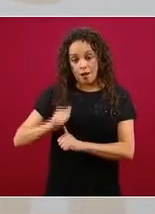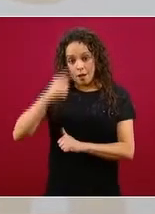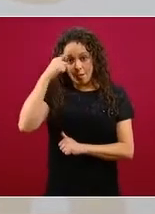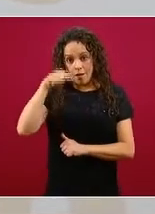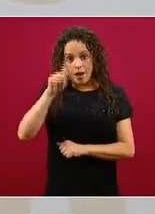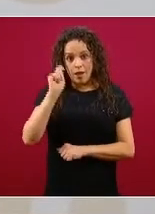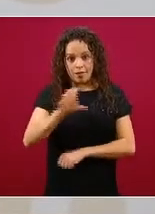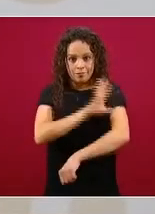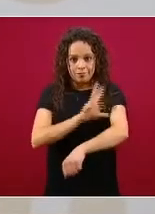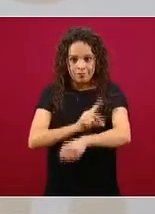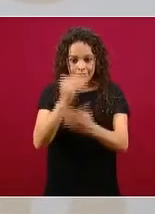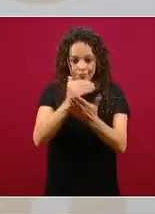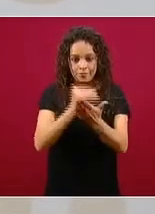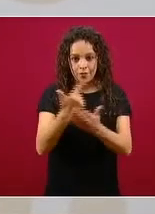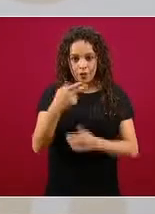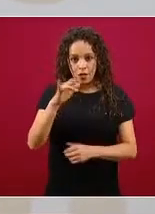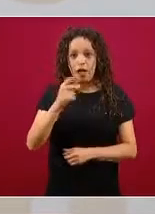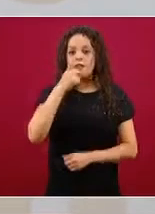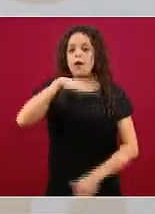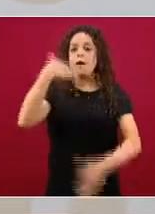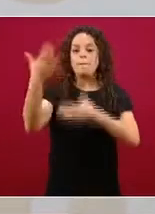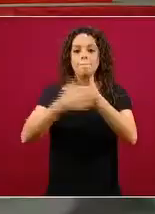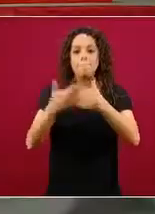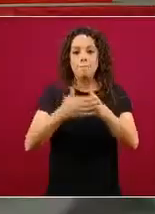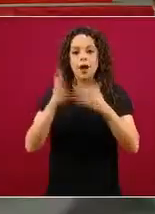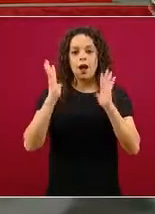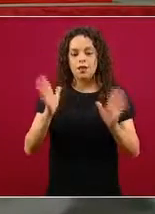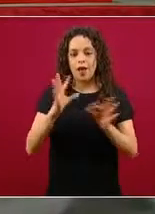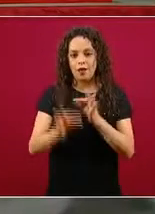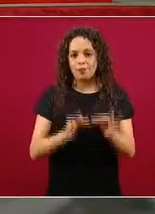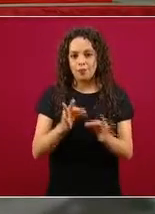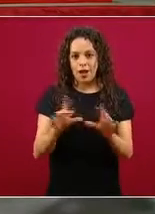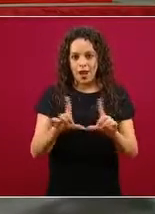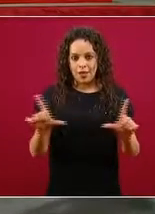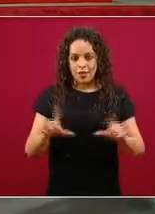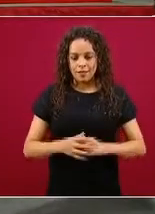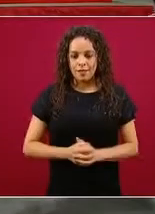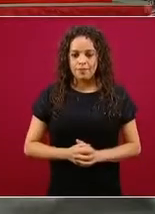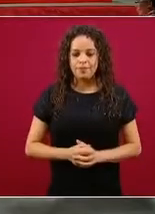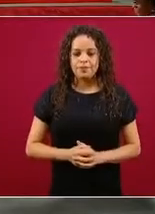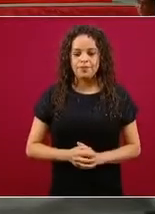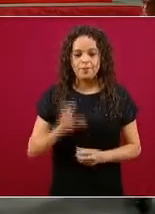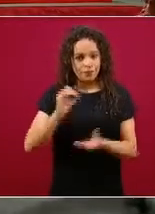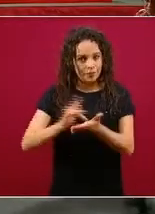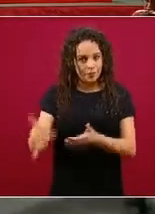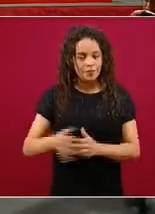ya próximamente estará lista. Gracias. Usted y nos vamos de este lado.